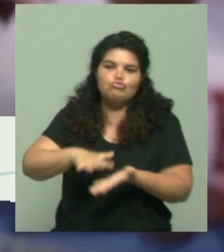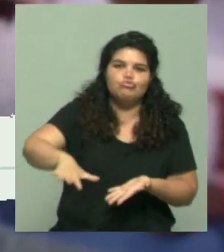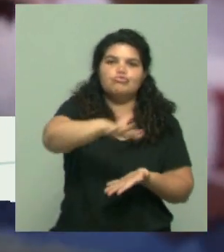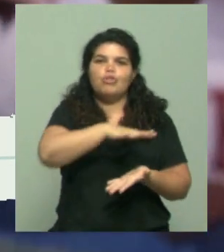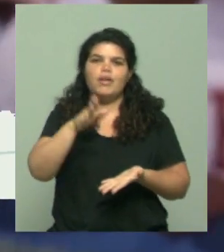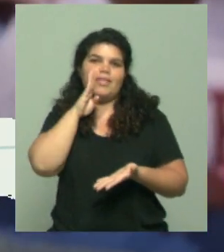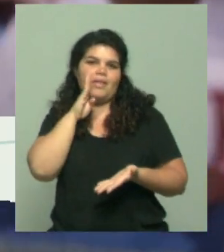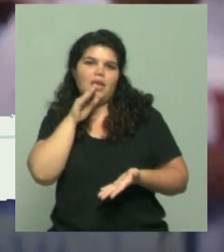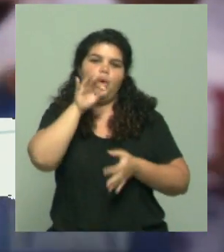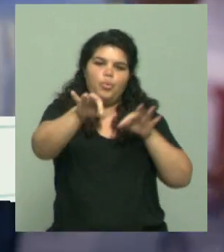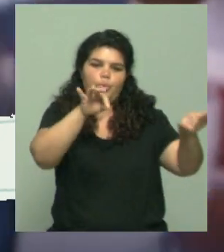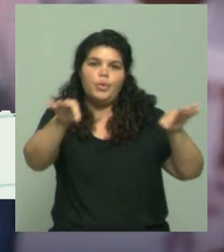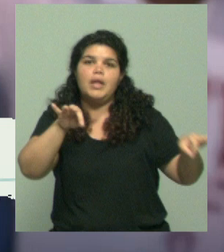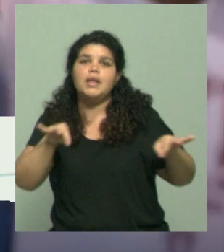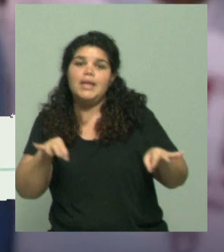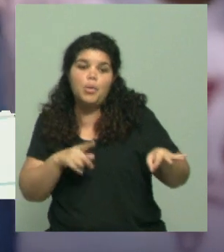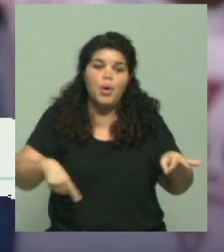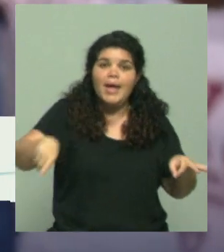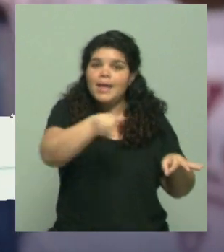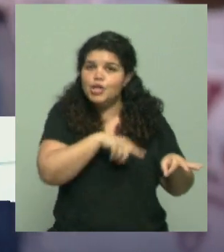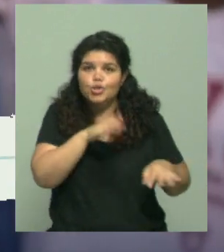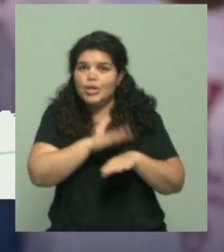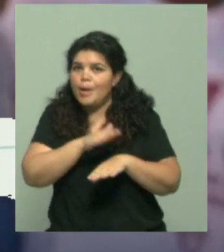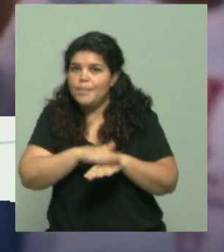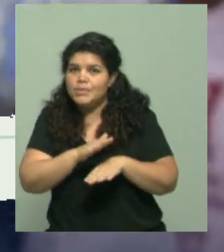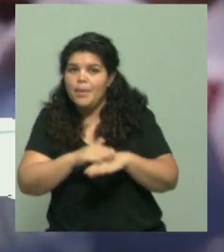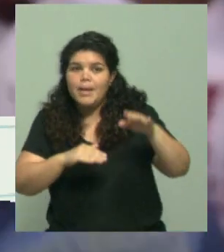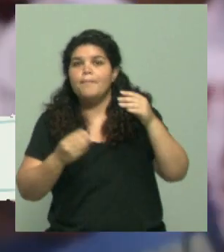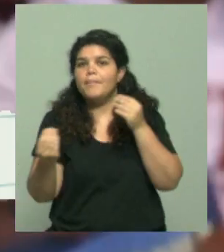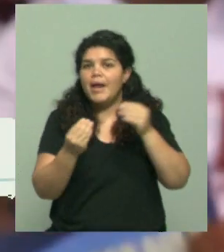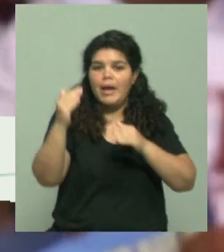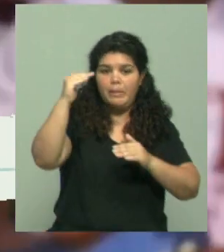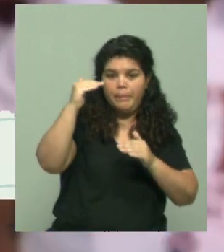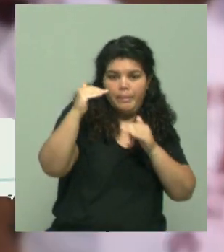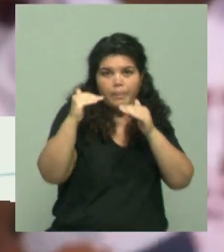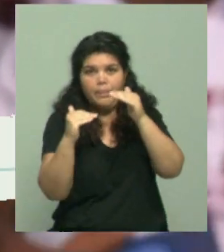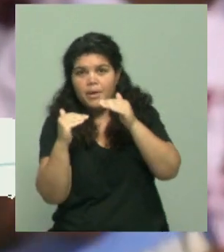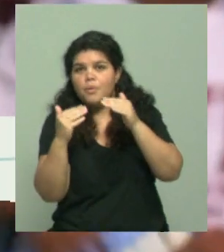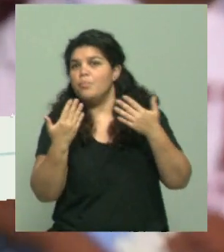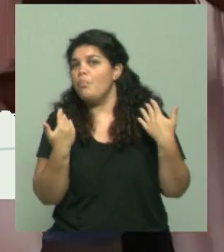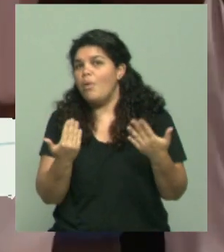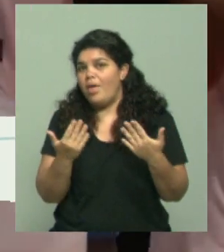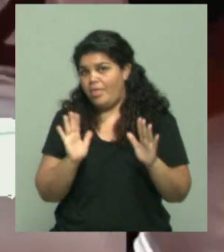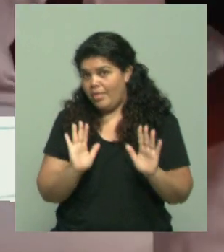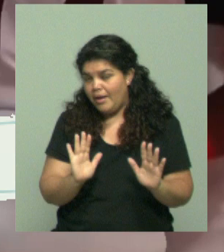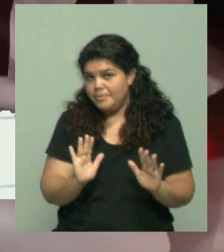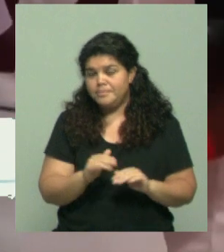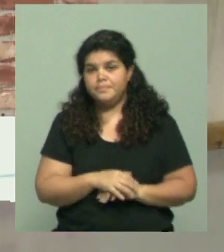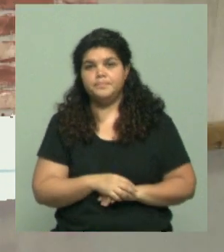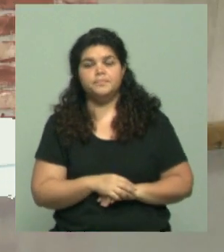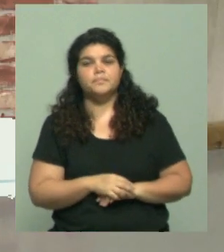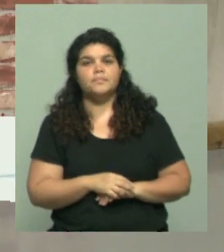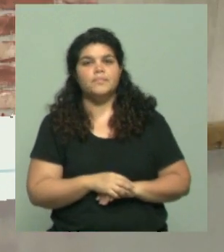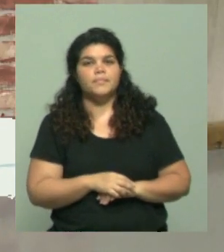y justamente tratando de achicar estas diferencias desde hace más de un mes, ¿no? Sin duda. ¿Qué tanto peso tienen